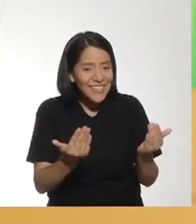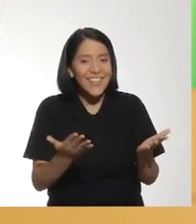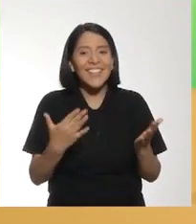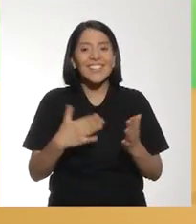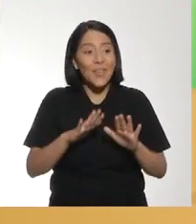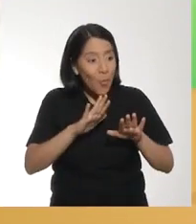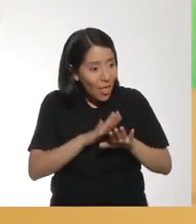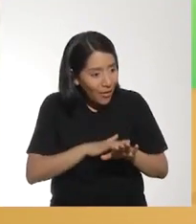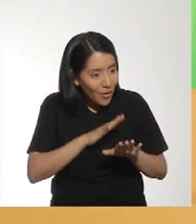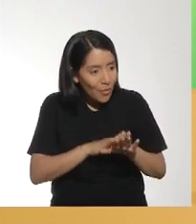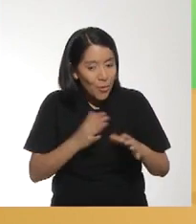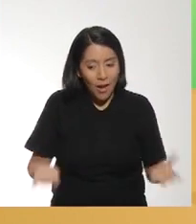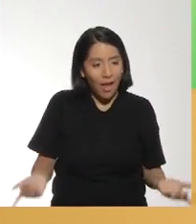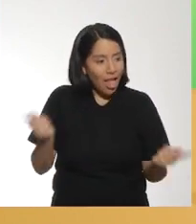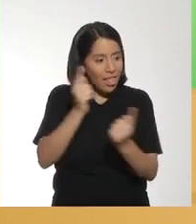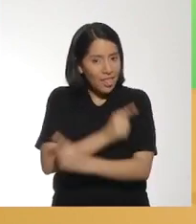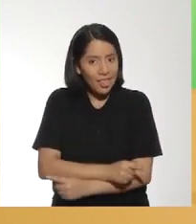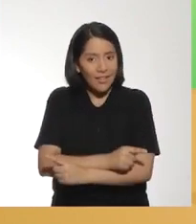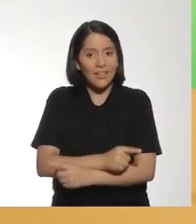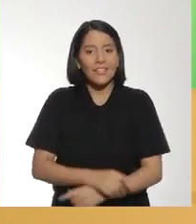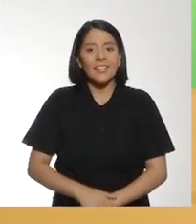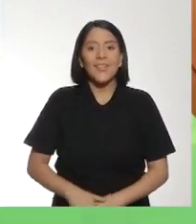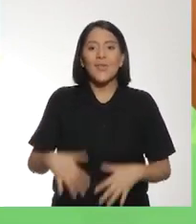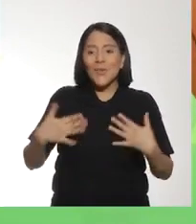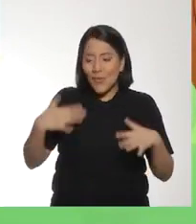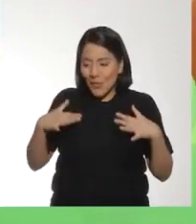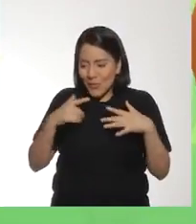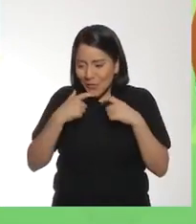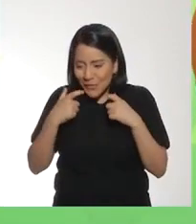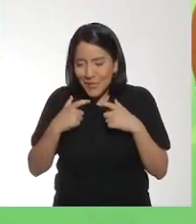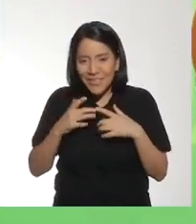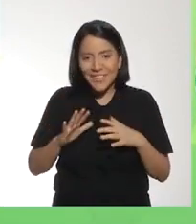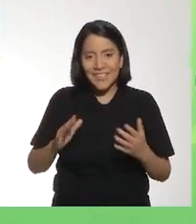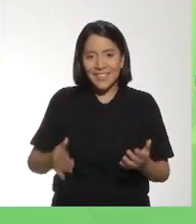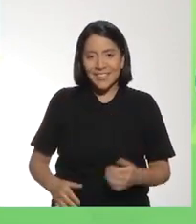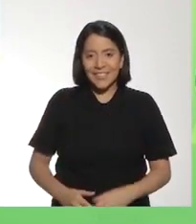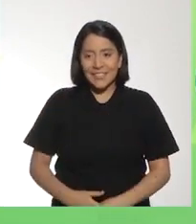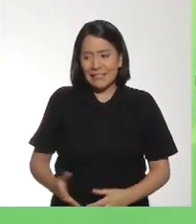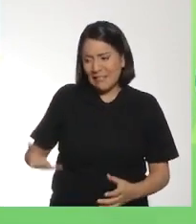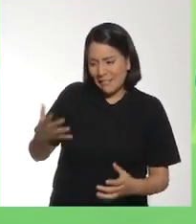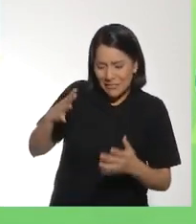¡Eso! ¡Despacio! Ahora cambia de mano. ¡Ah!